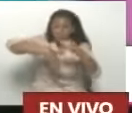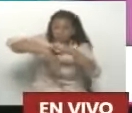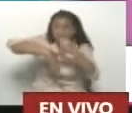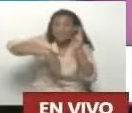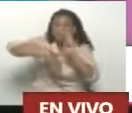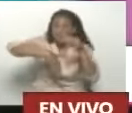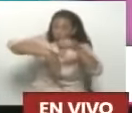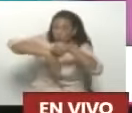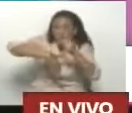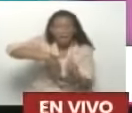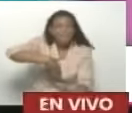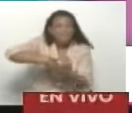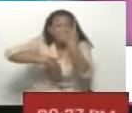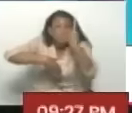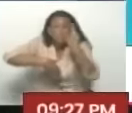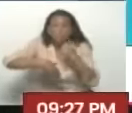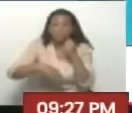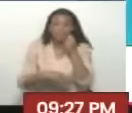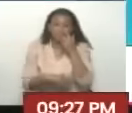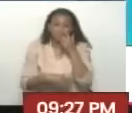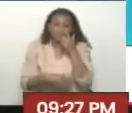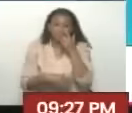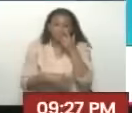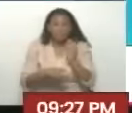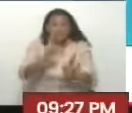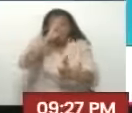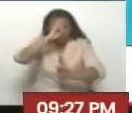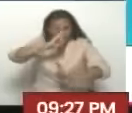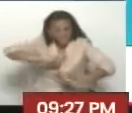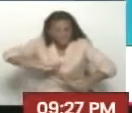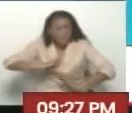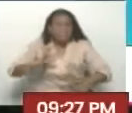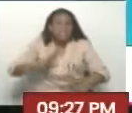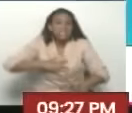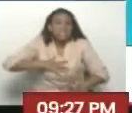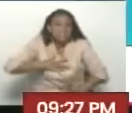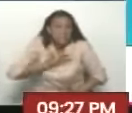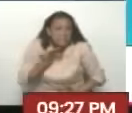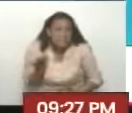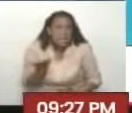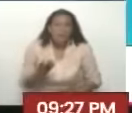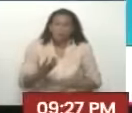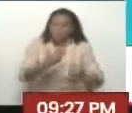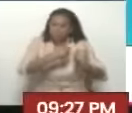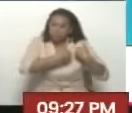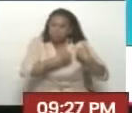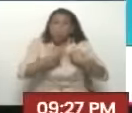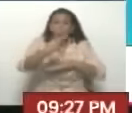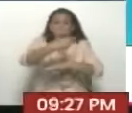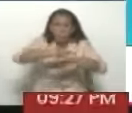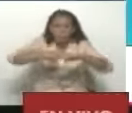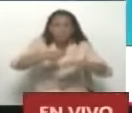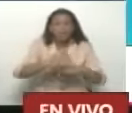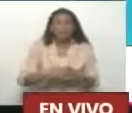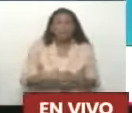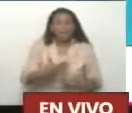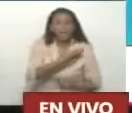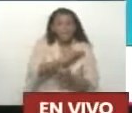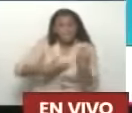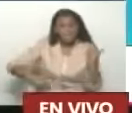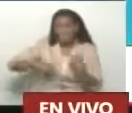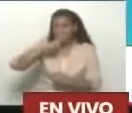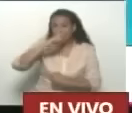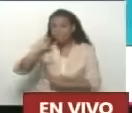respeta, considera a su gobierno, al presidente